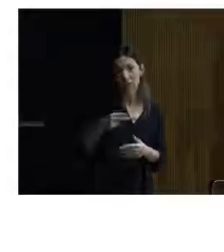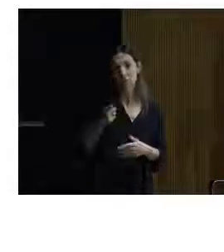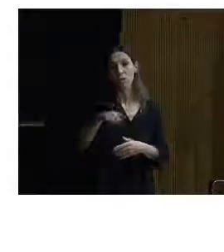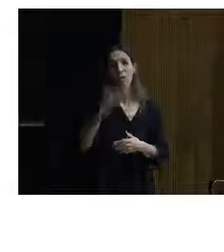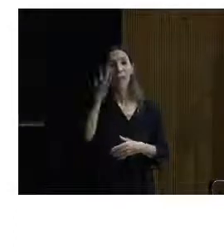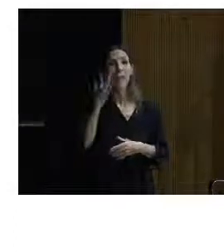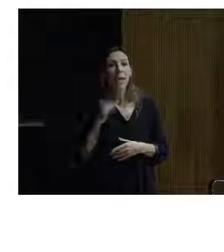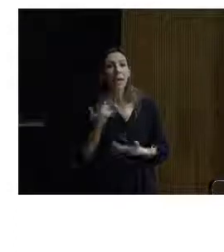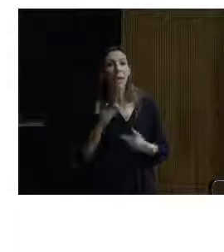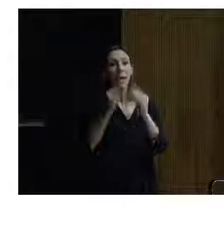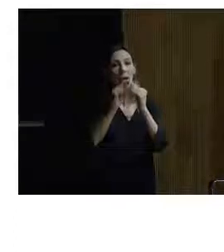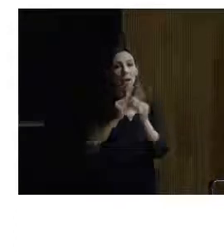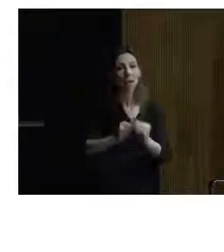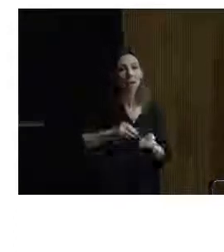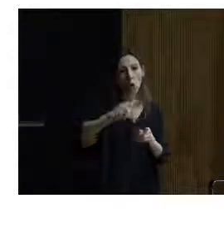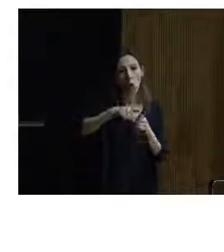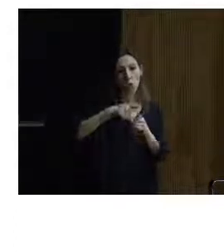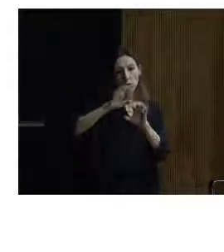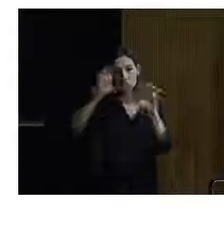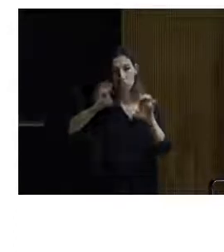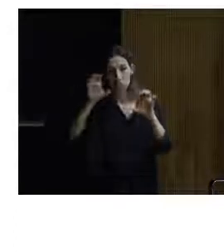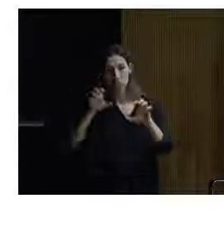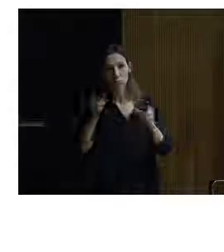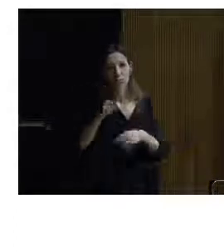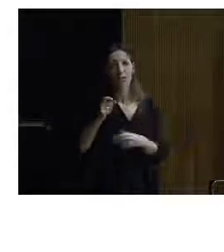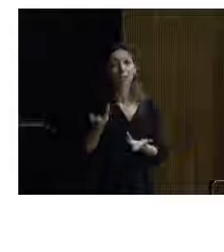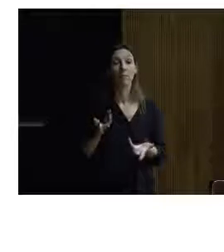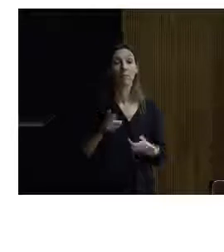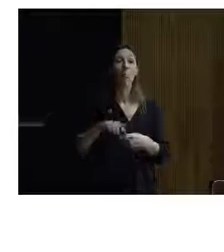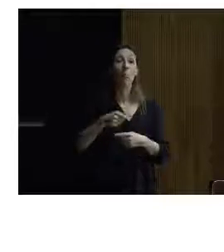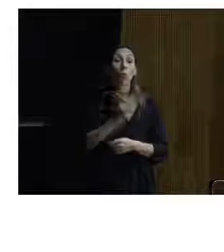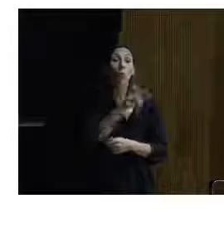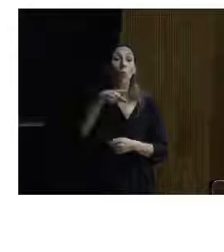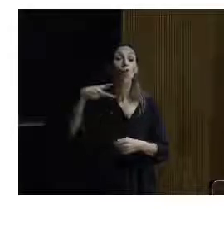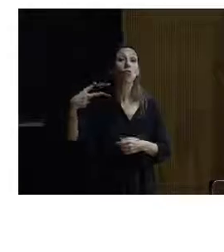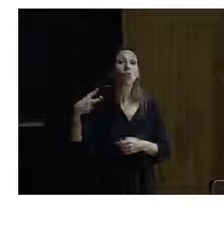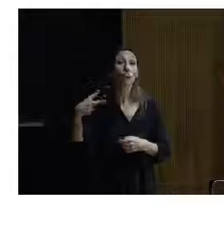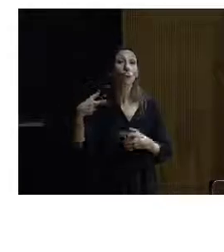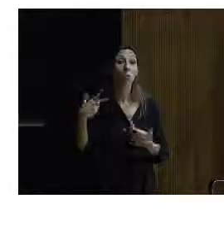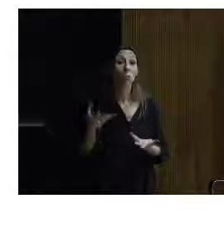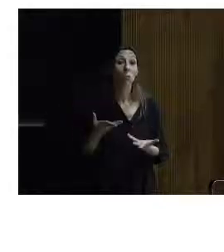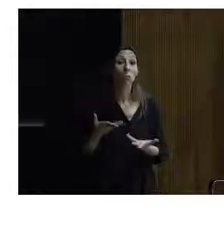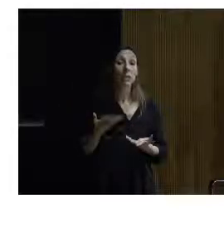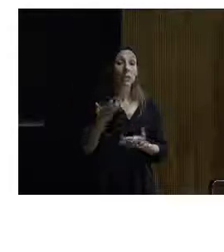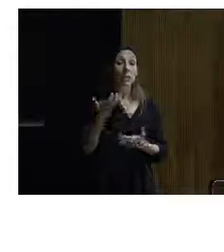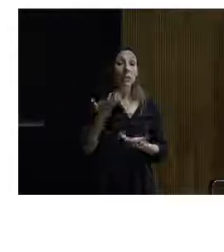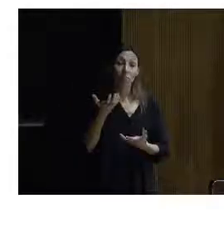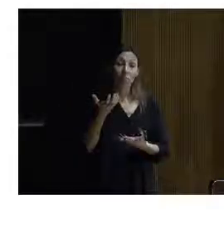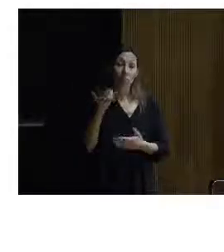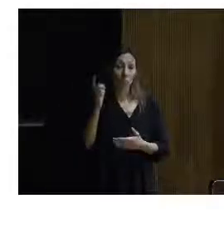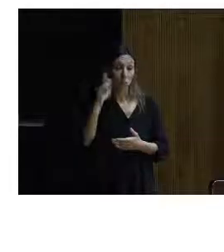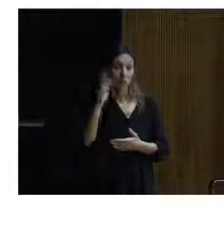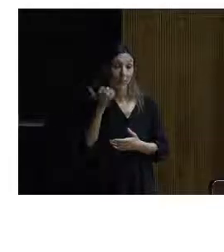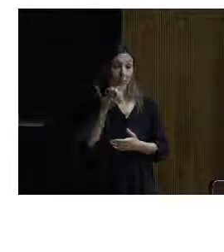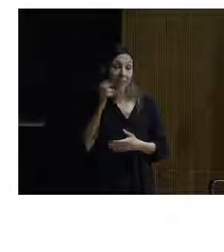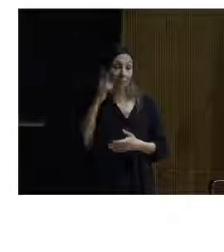restauración de sus elementos ornamentales, etc. Y el resultado lo habéis visto en ambos casos y si no os recomiendo que vayáis porque valen